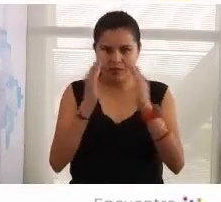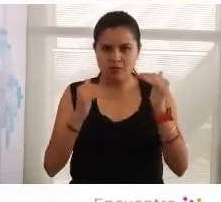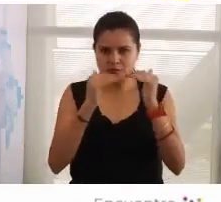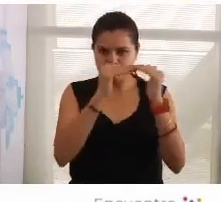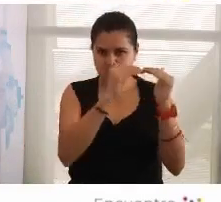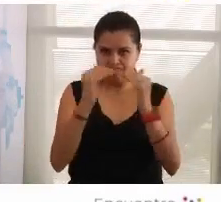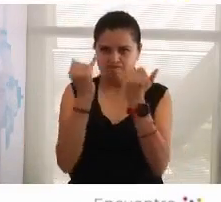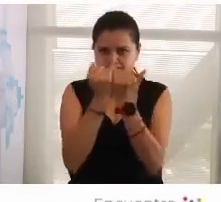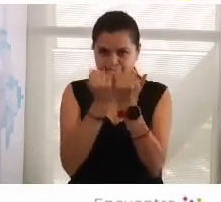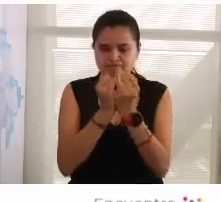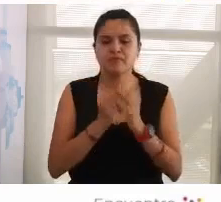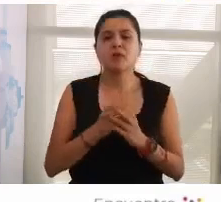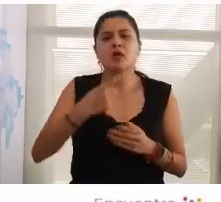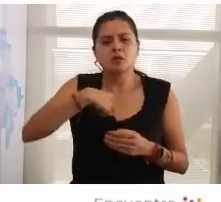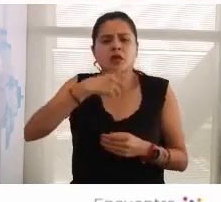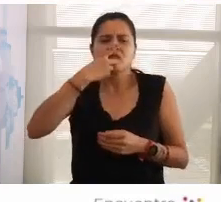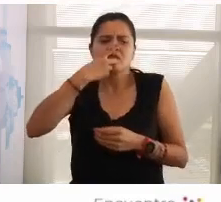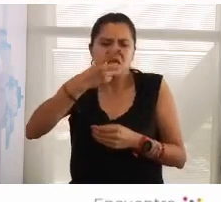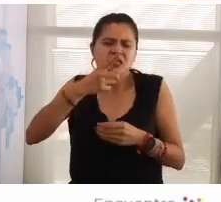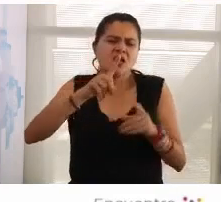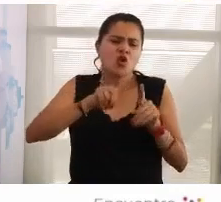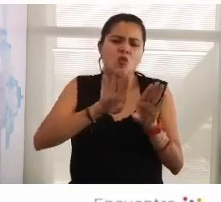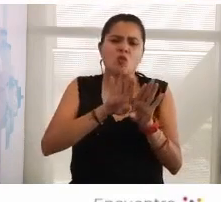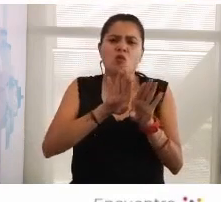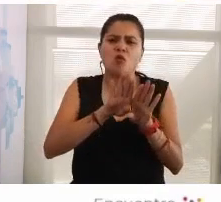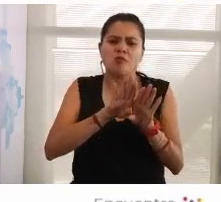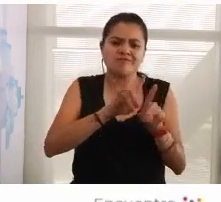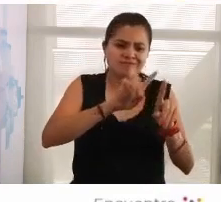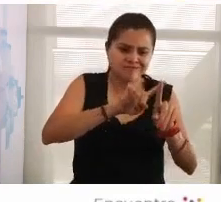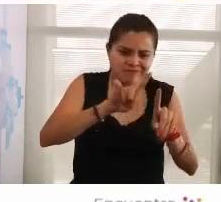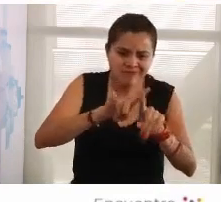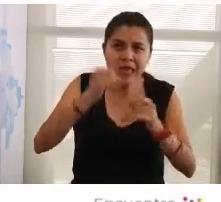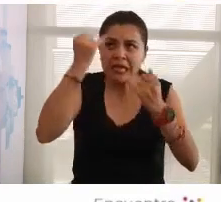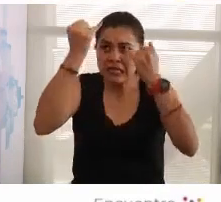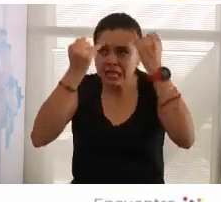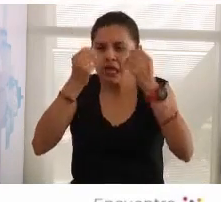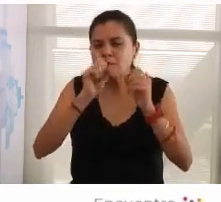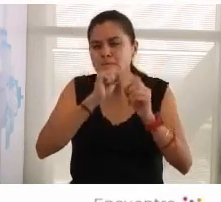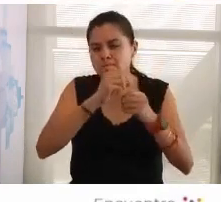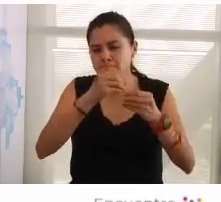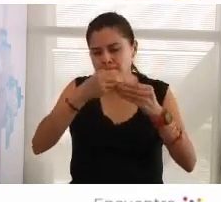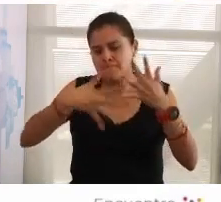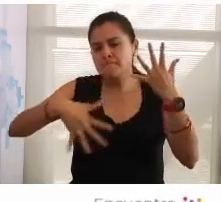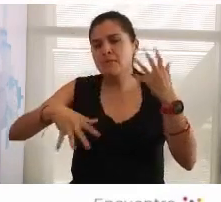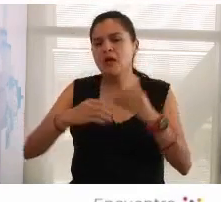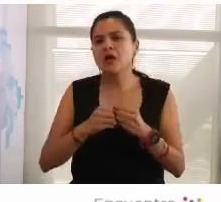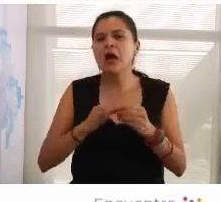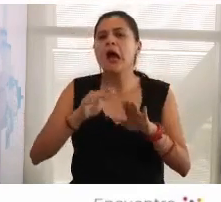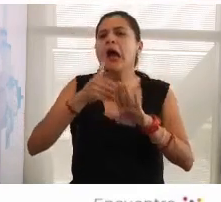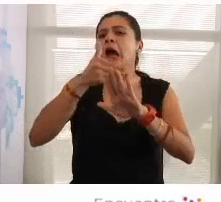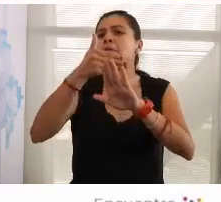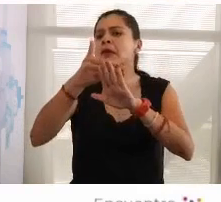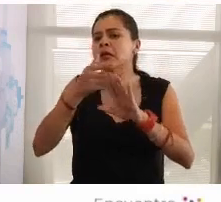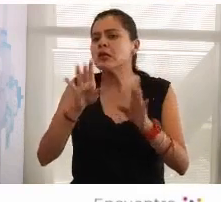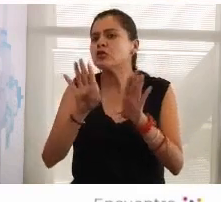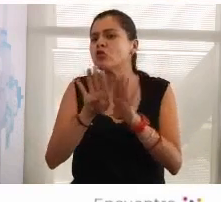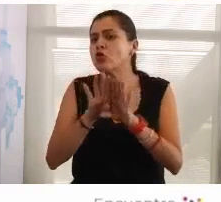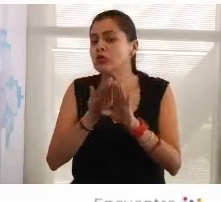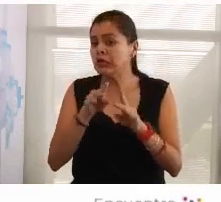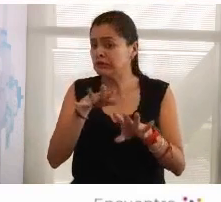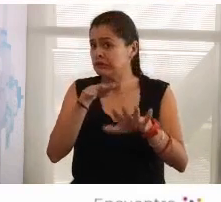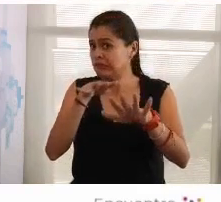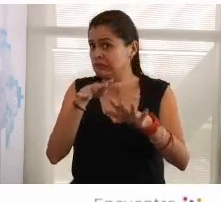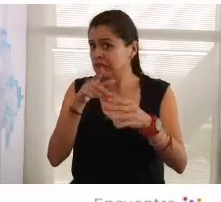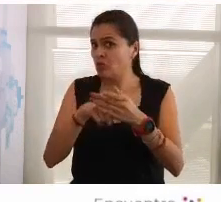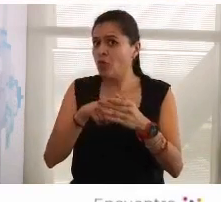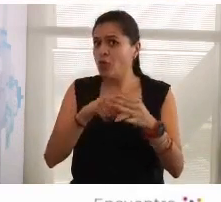se ha dicho acá es plural la define intrínsecamente la pluralidad la diversidad las amenazas a la democracia en américa latina son